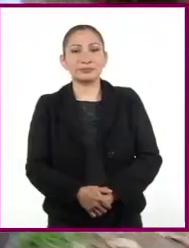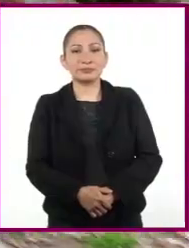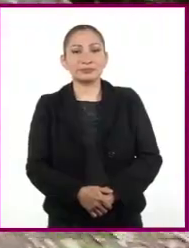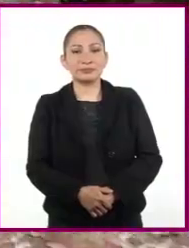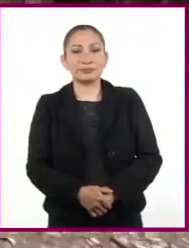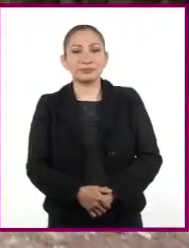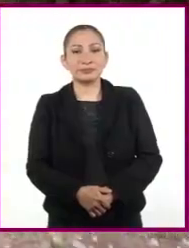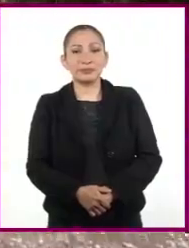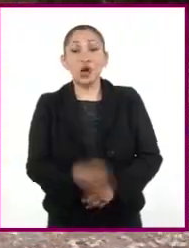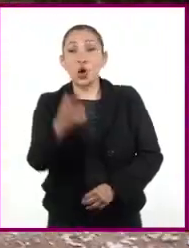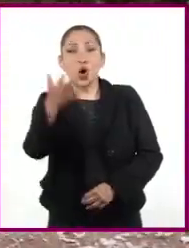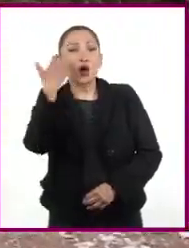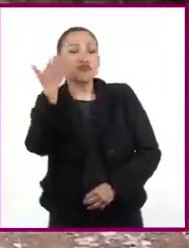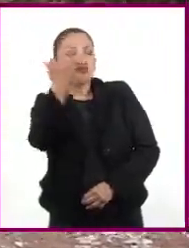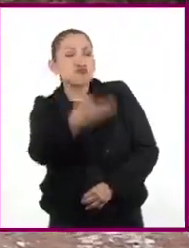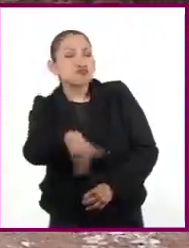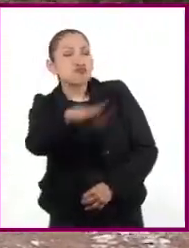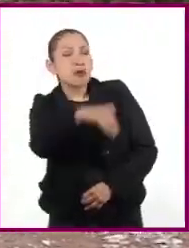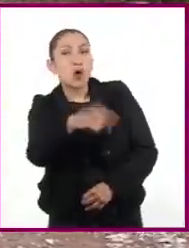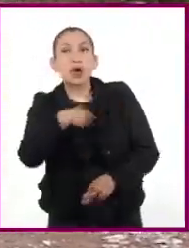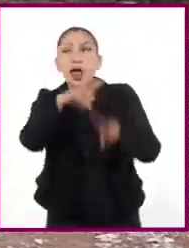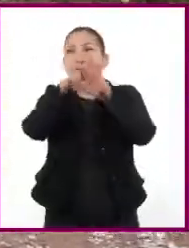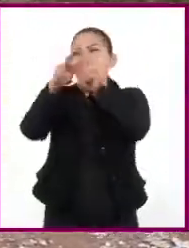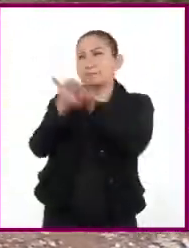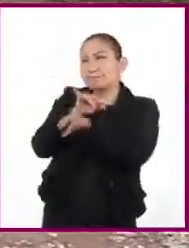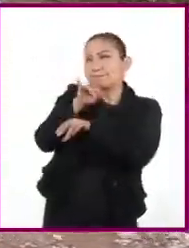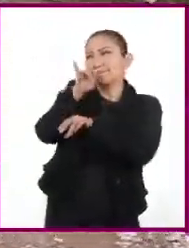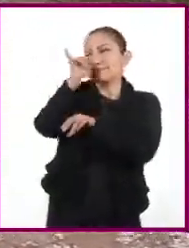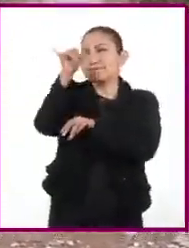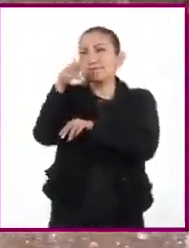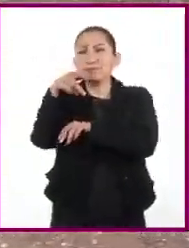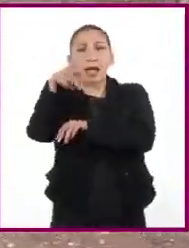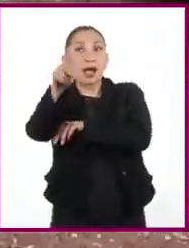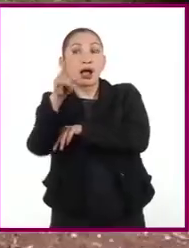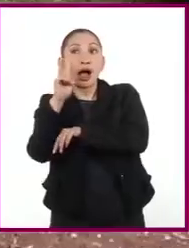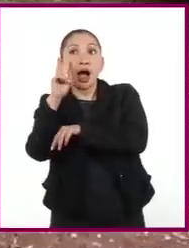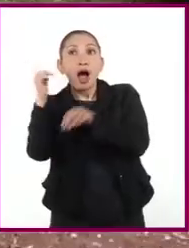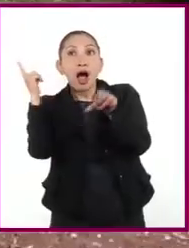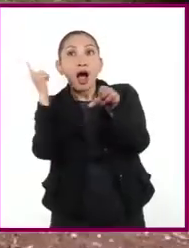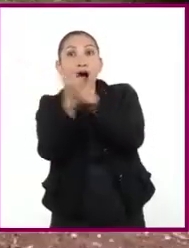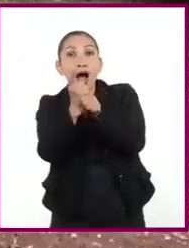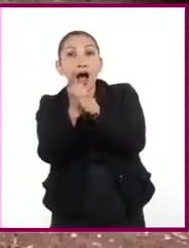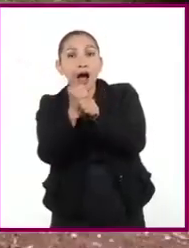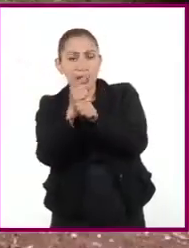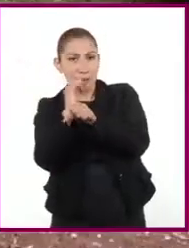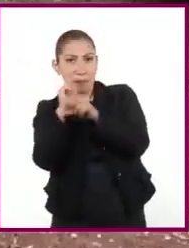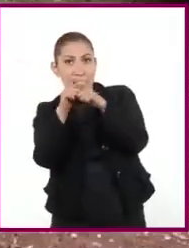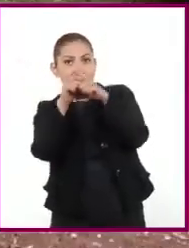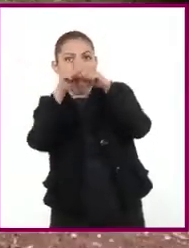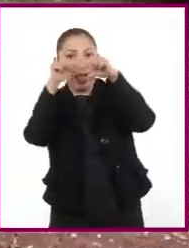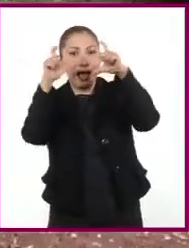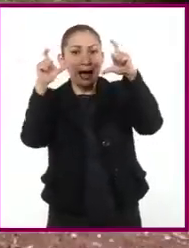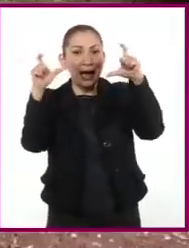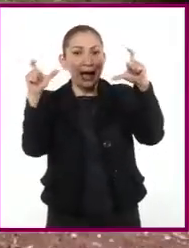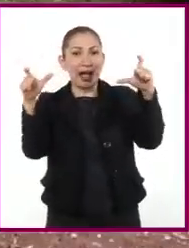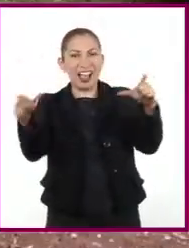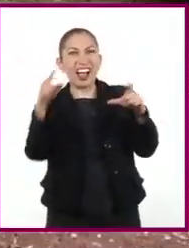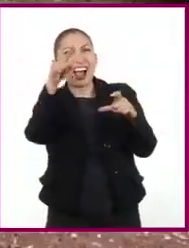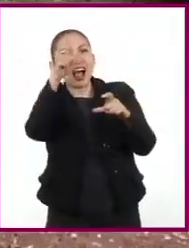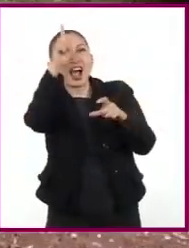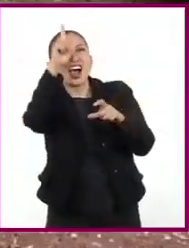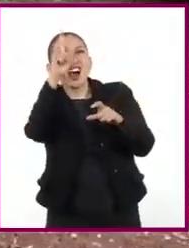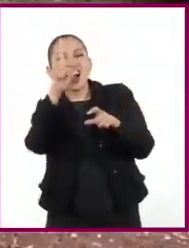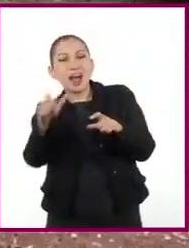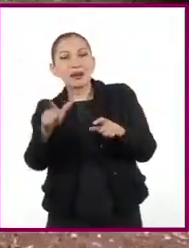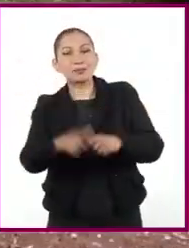Un león buscaba una estrella a lo lejos Pero vio algo más grande y era